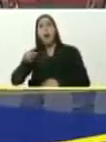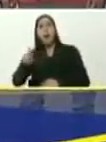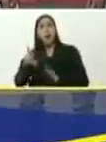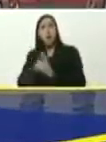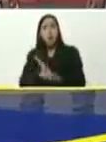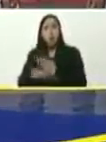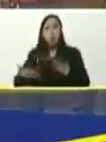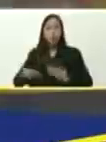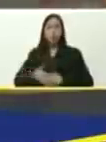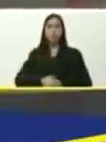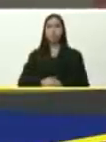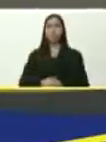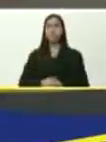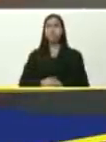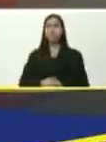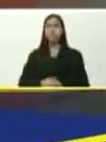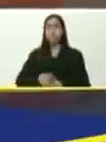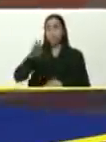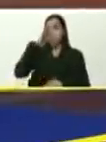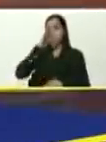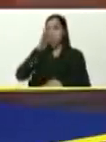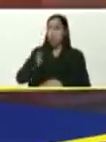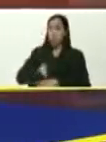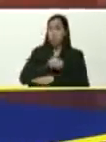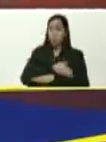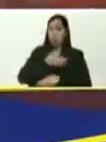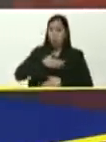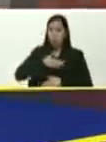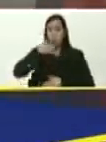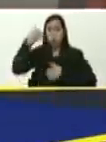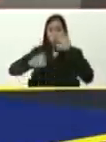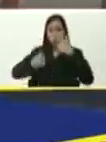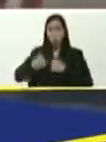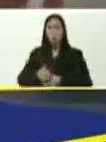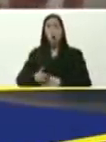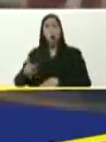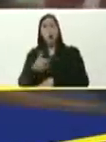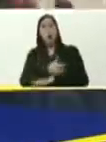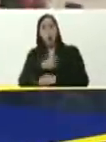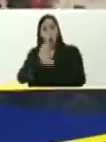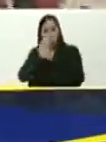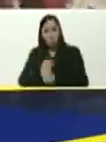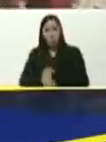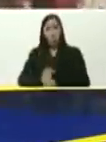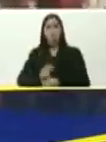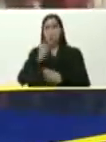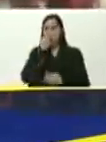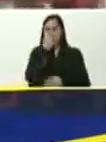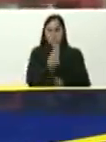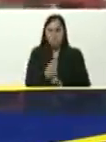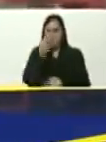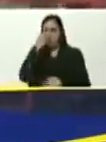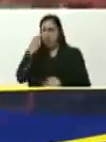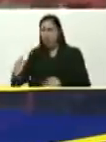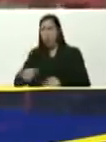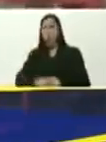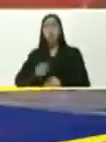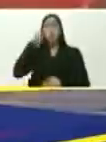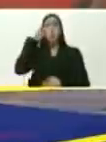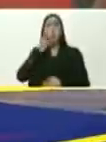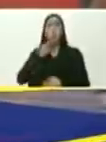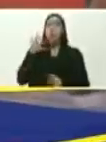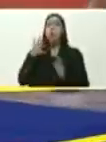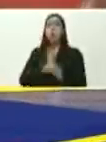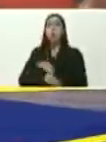certeza, hace cuatro años, cuando a me tocó, ser candidato a la gobernación, todos los recorridos, hacíamos por el municipio Sucre, eran